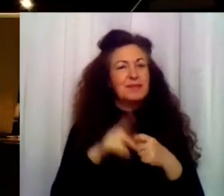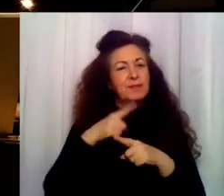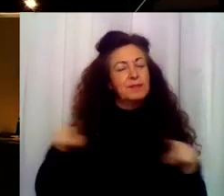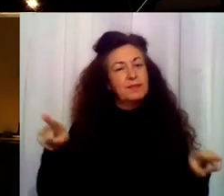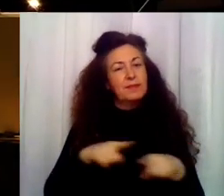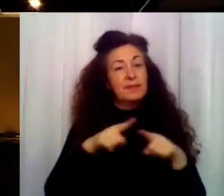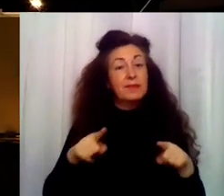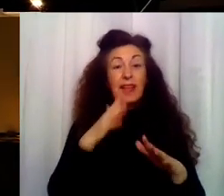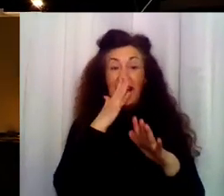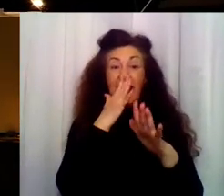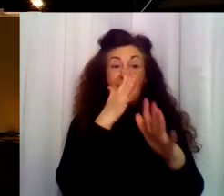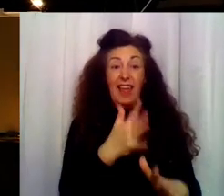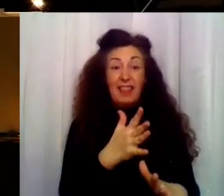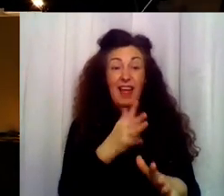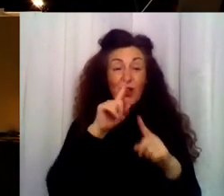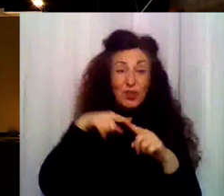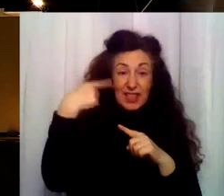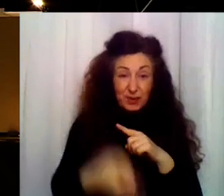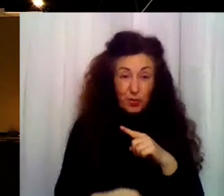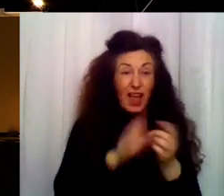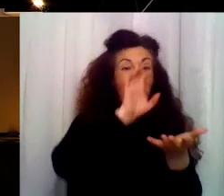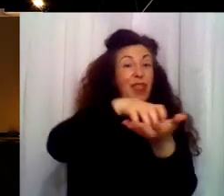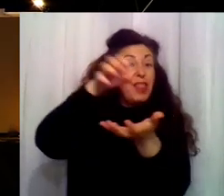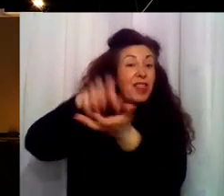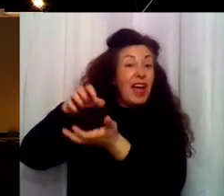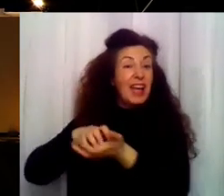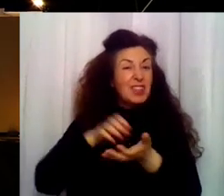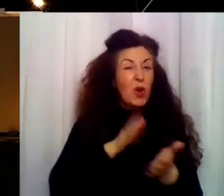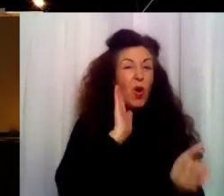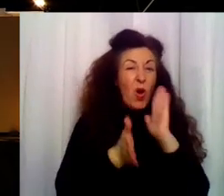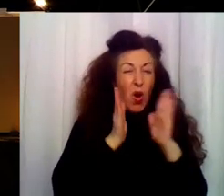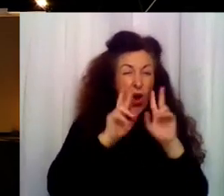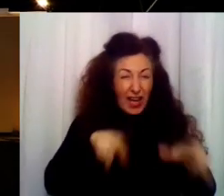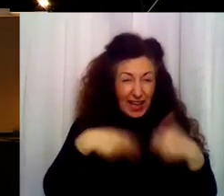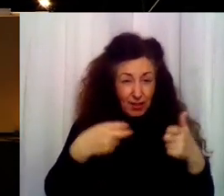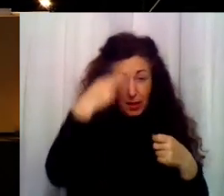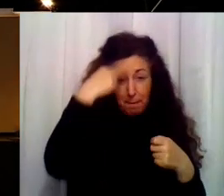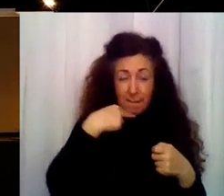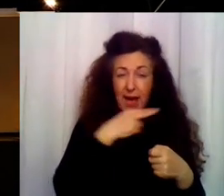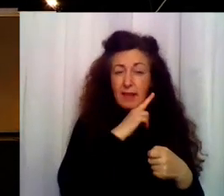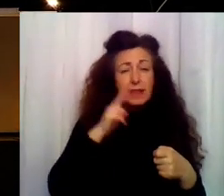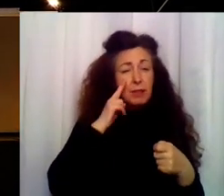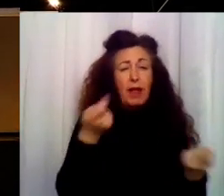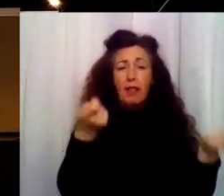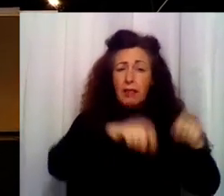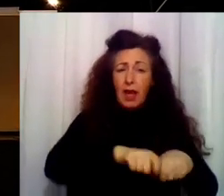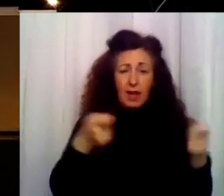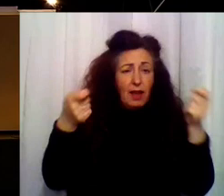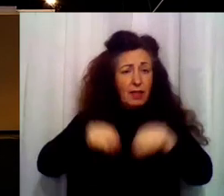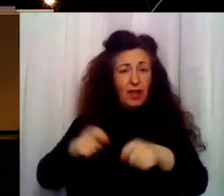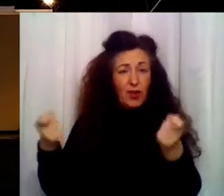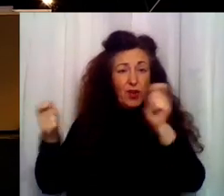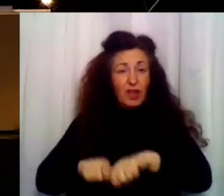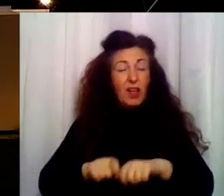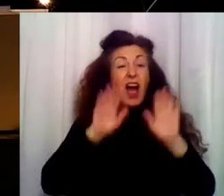a baloncesto? Una década después, todos los centros de rehabilitación de madres y padres cerraron. Siendo los niños un bien